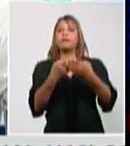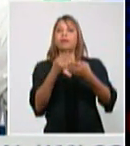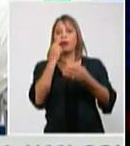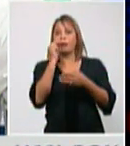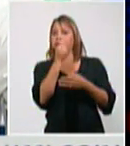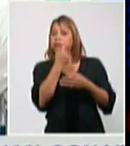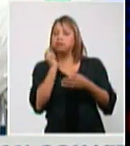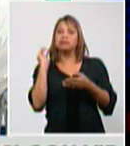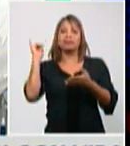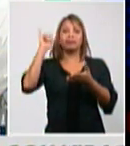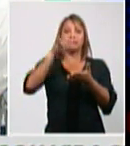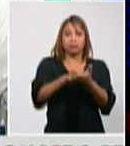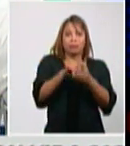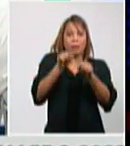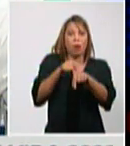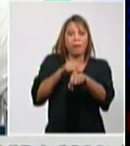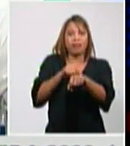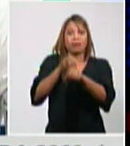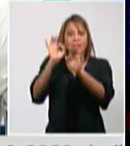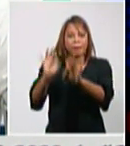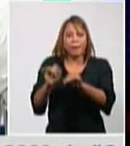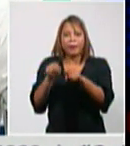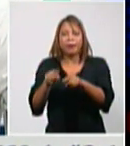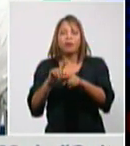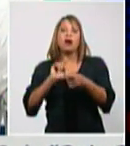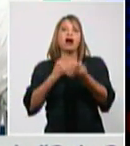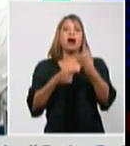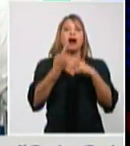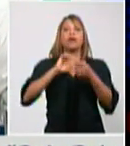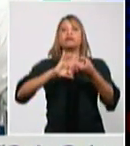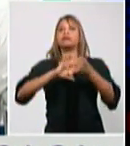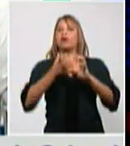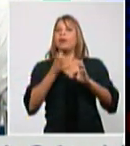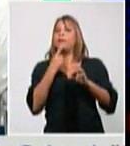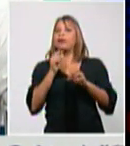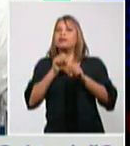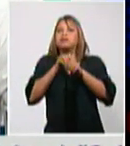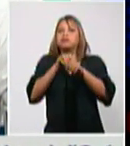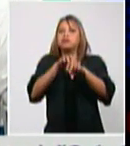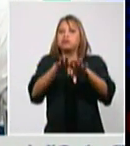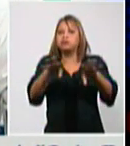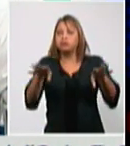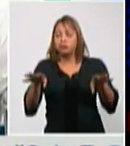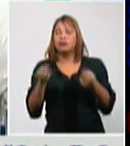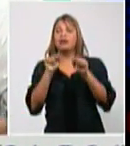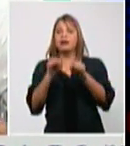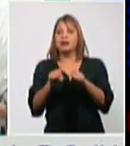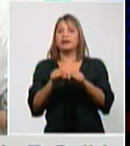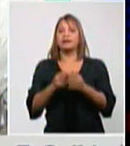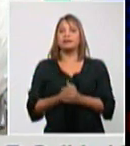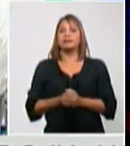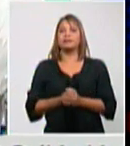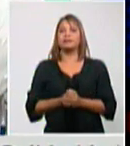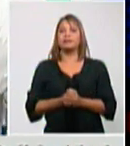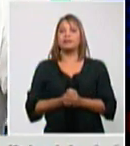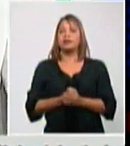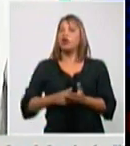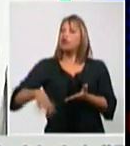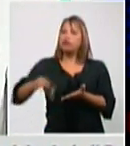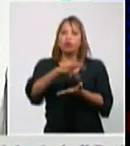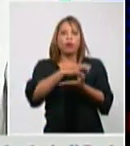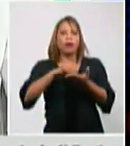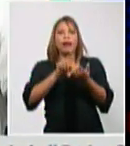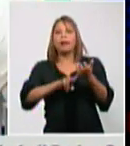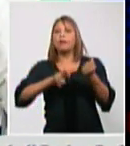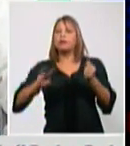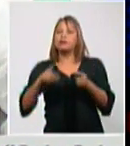incrementa, además de tener una complejidad epidemiológica estos territorios por los casos que han